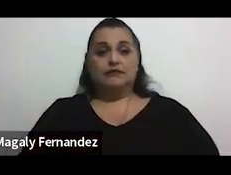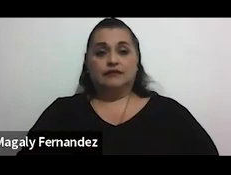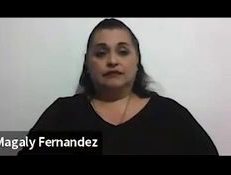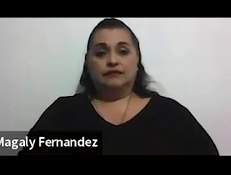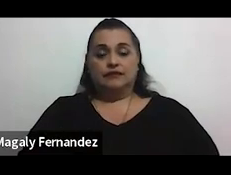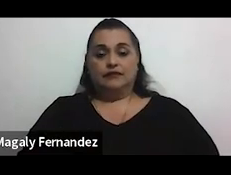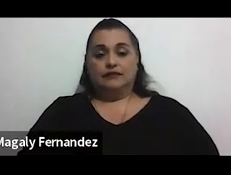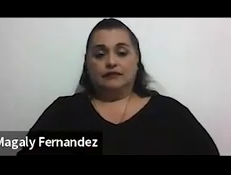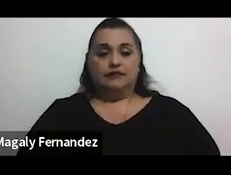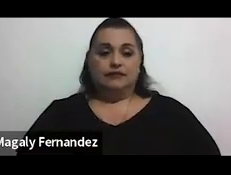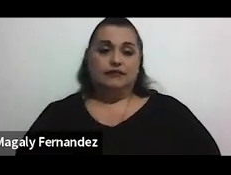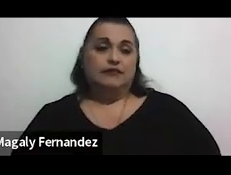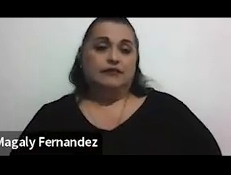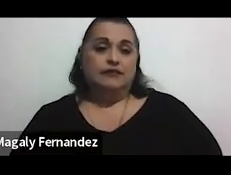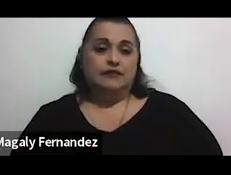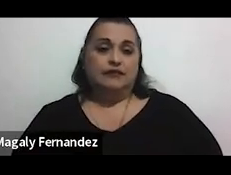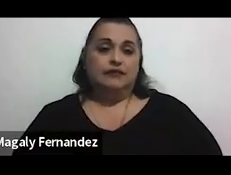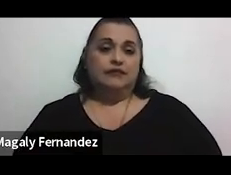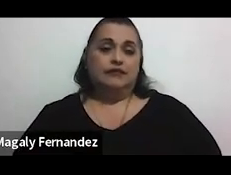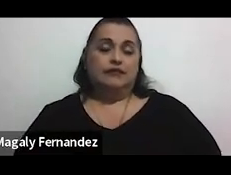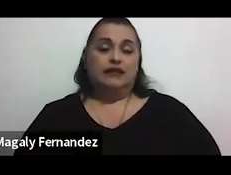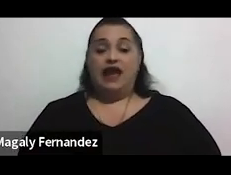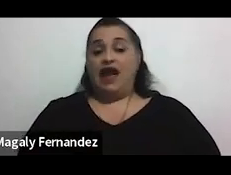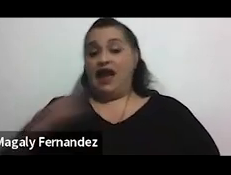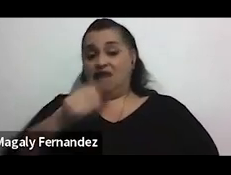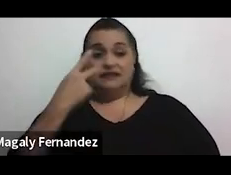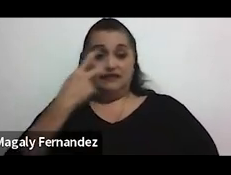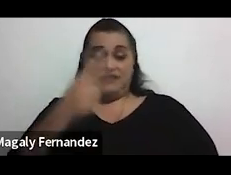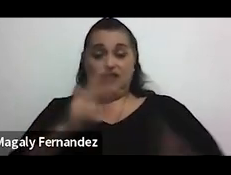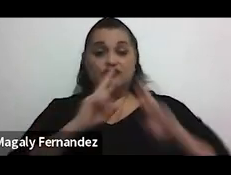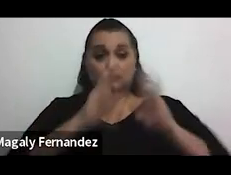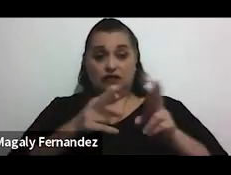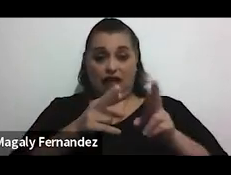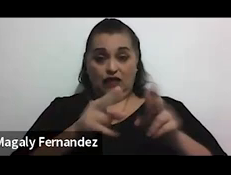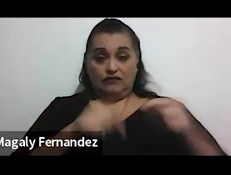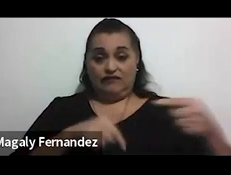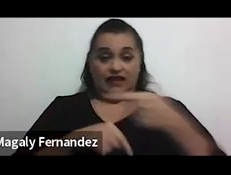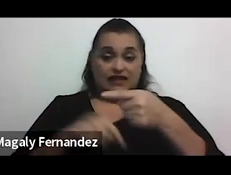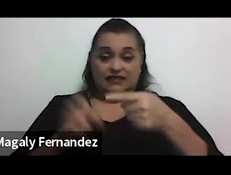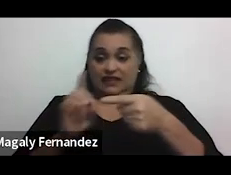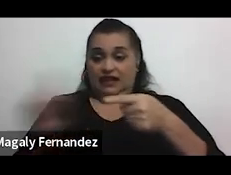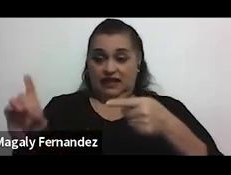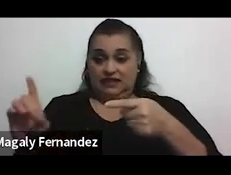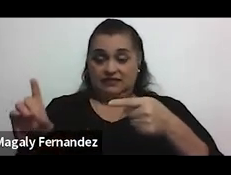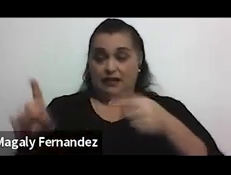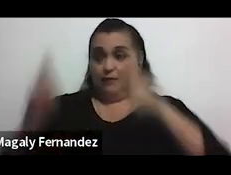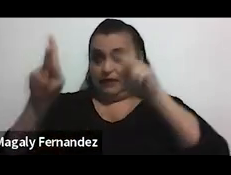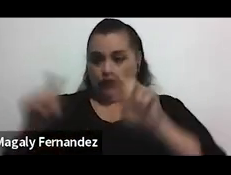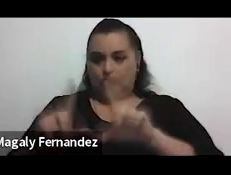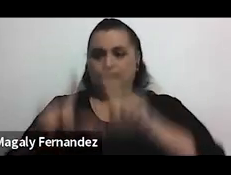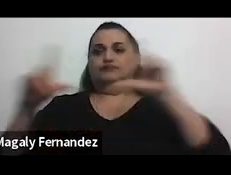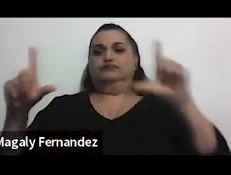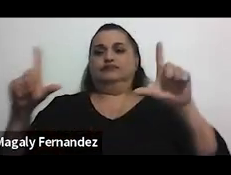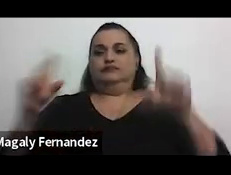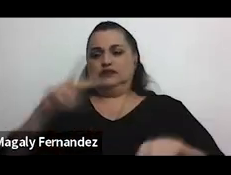Ajá. Y cuando se presente, ahí salen los primeros resultados y cuando tú le das la flechita hacia la derecha, o sea, para la siguiente, al público se le habilita la